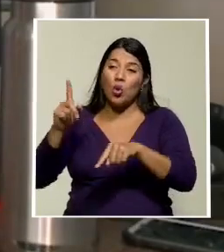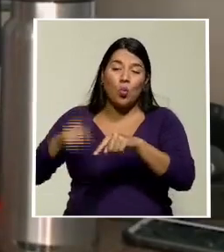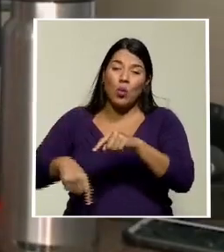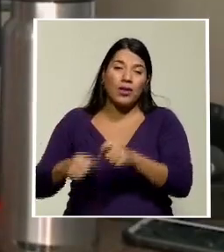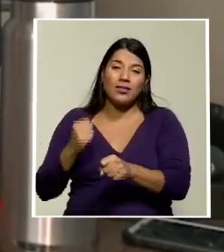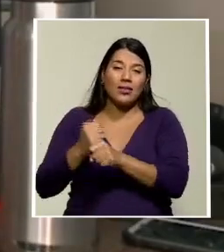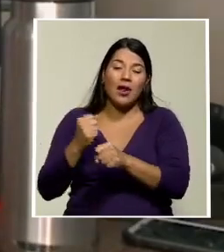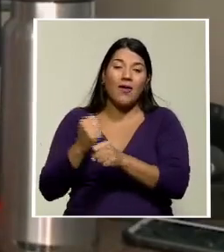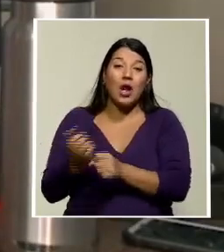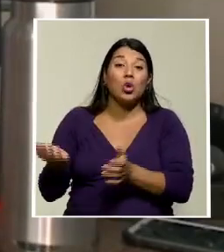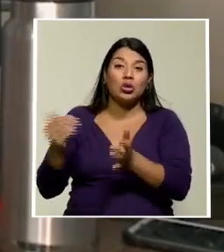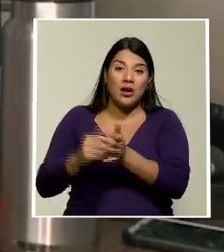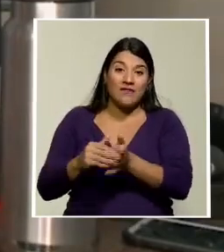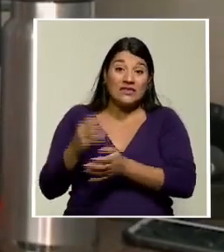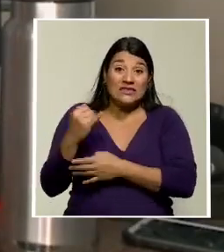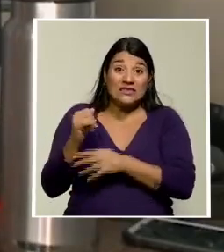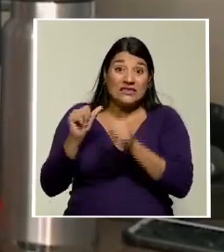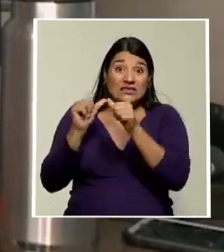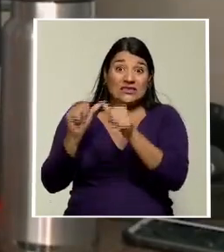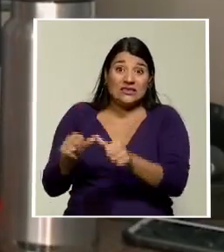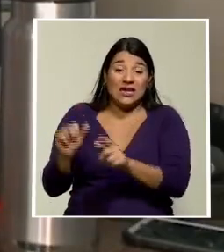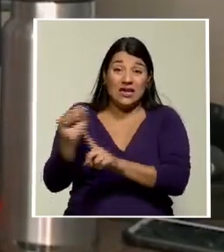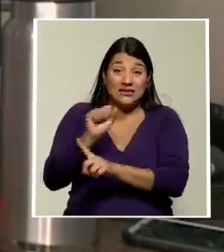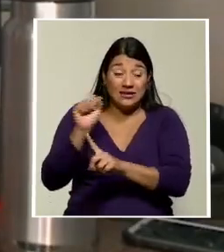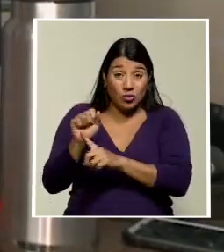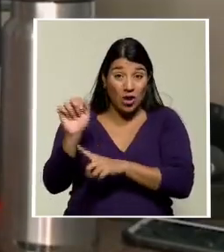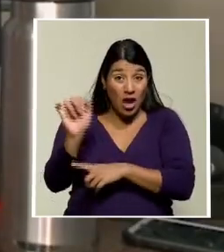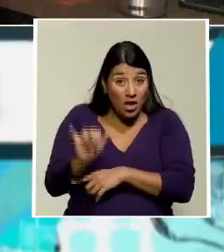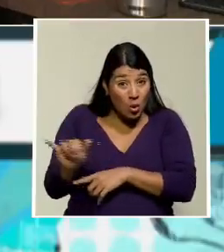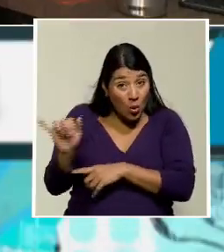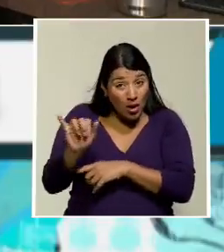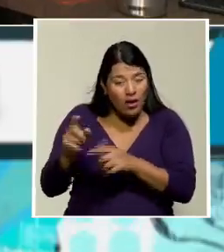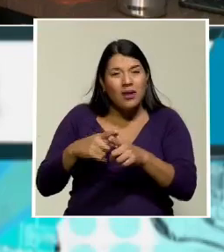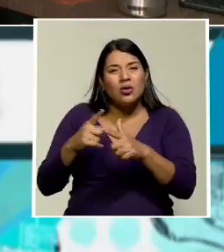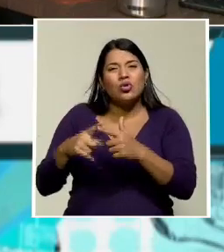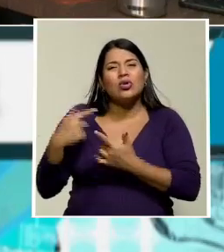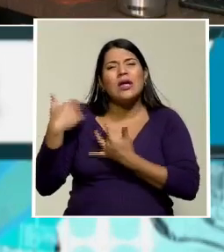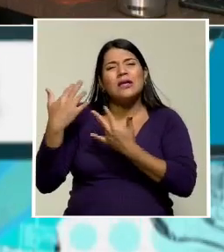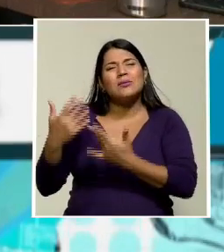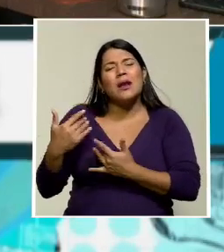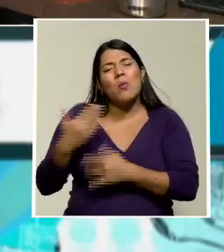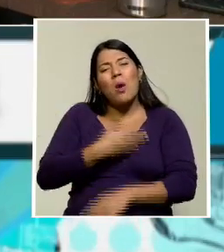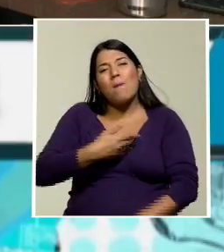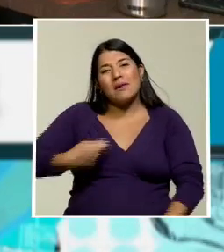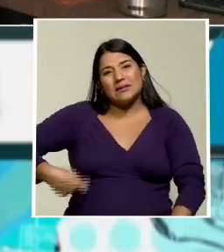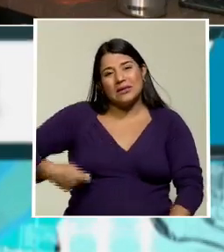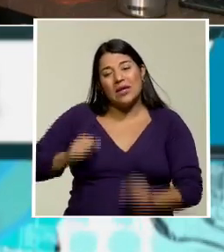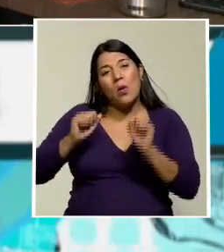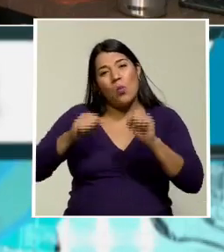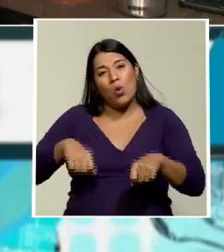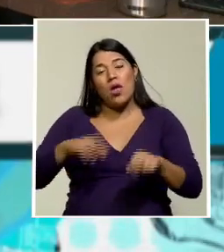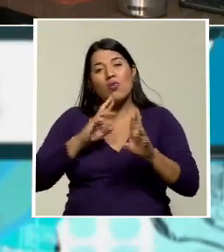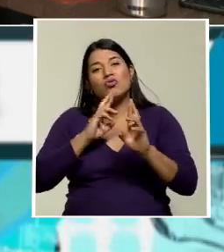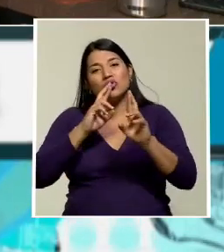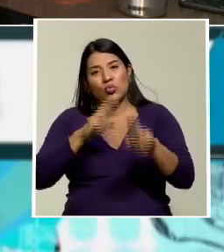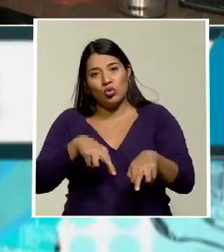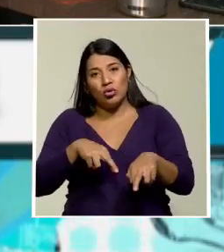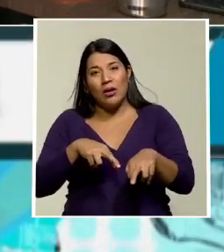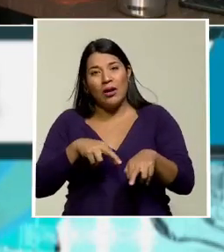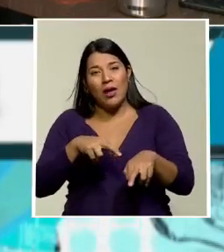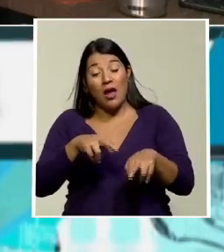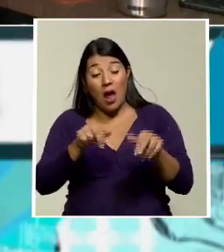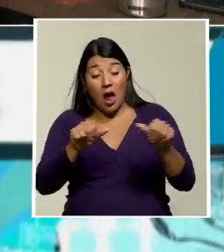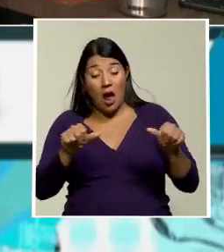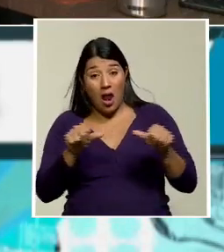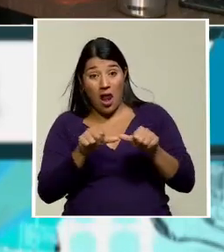continúan de esta forma. Así que esperamos que el presidente pueda darle pronto respuesta al sector turístico